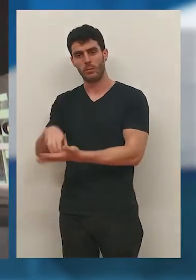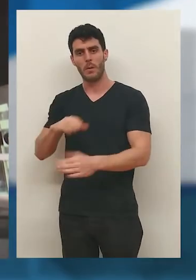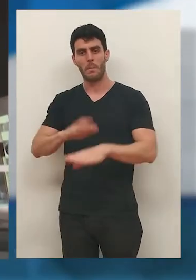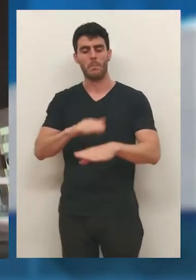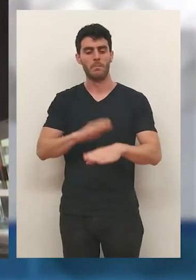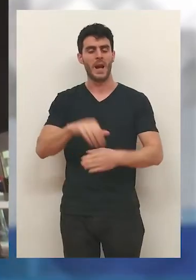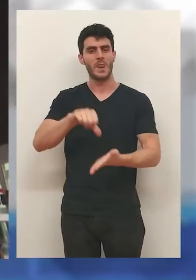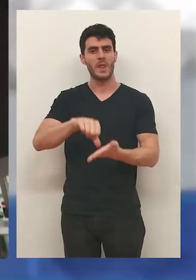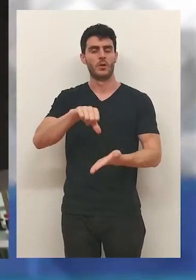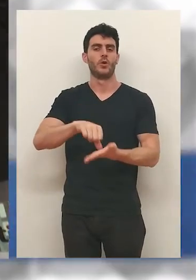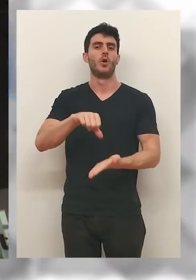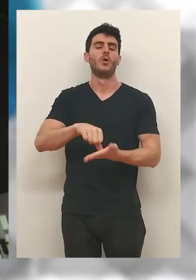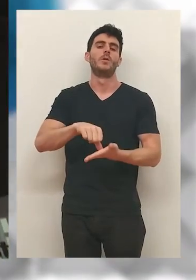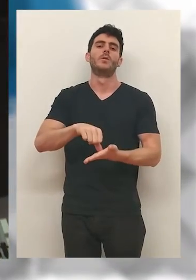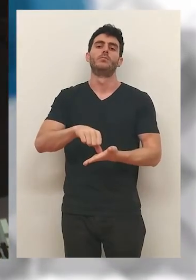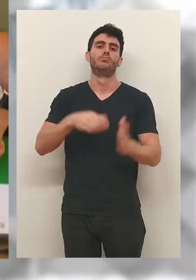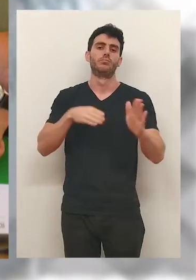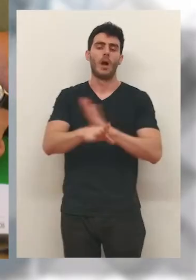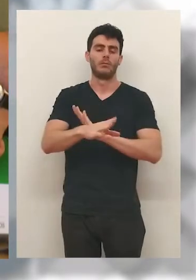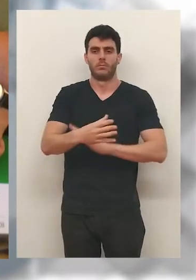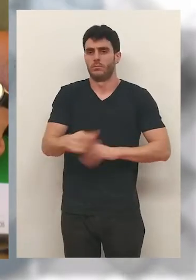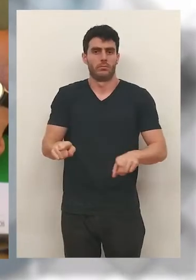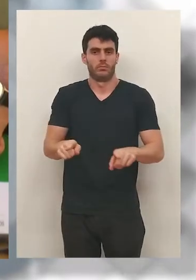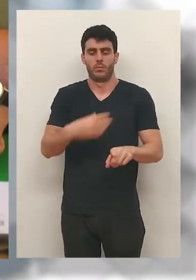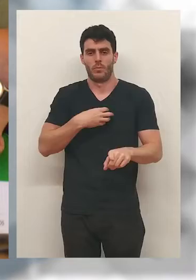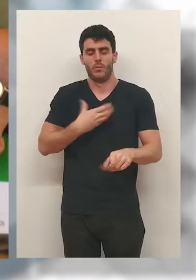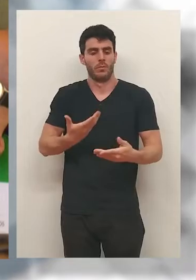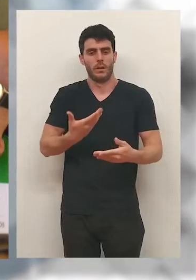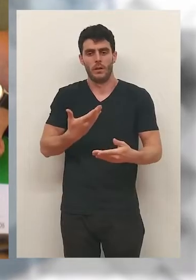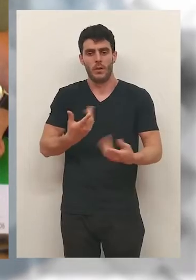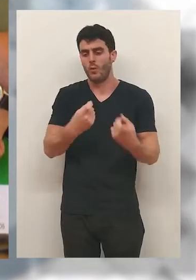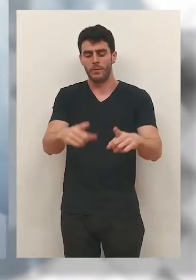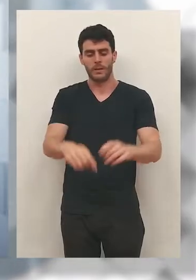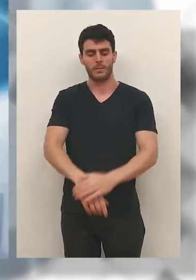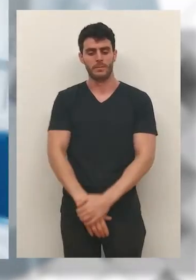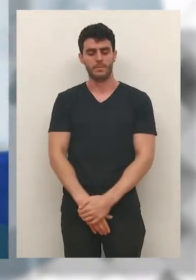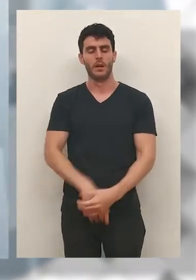para que no sea necesario entrar con el coche en el centro de la ciudad, entre otras.